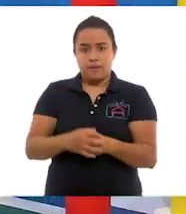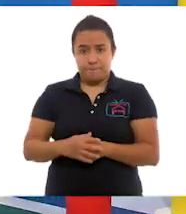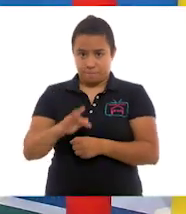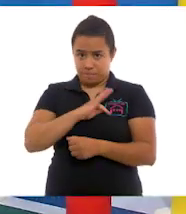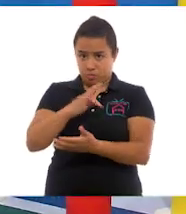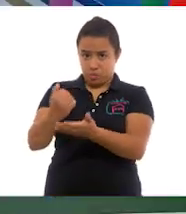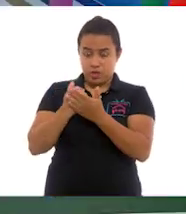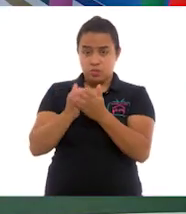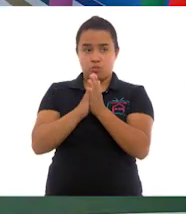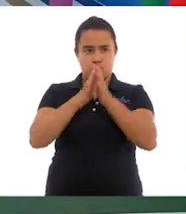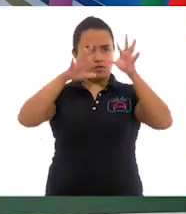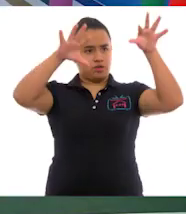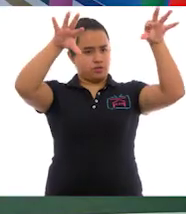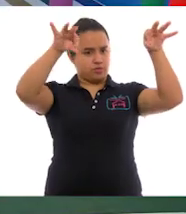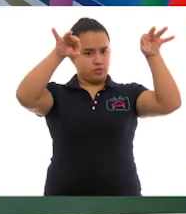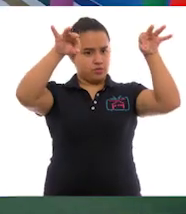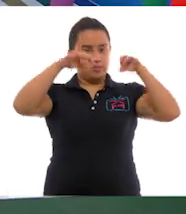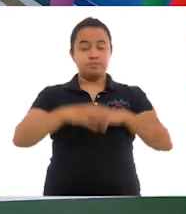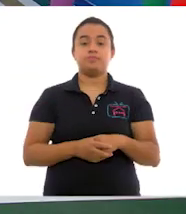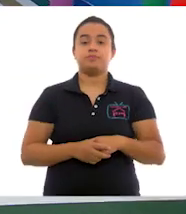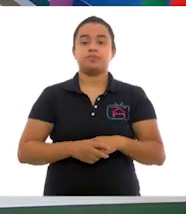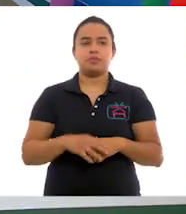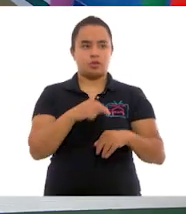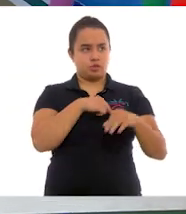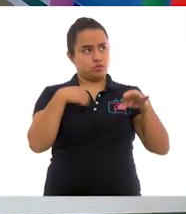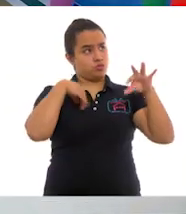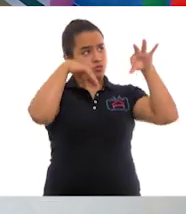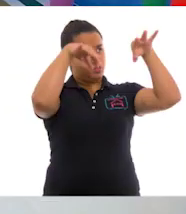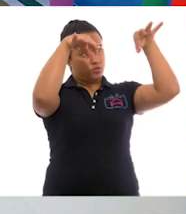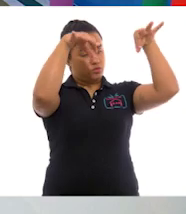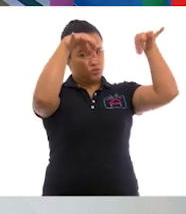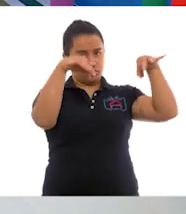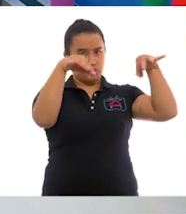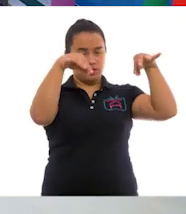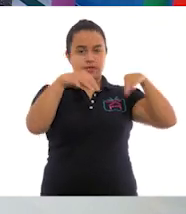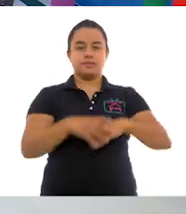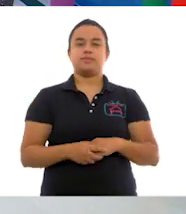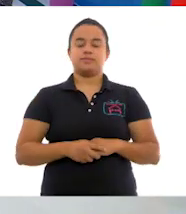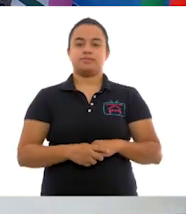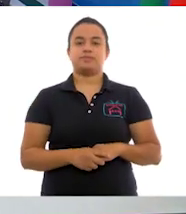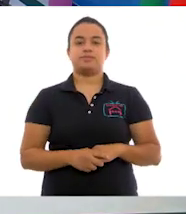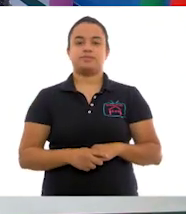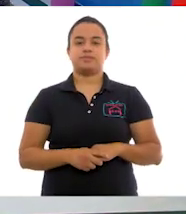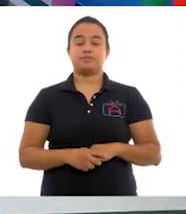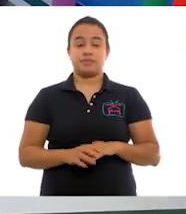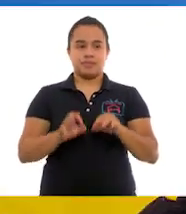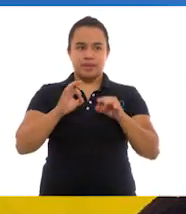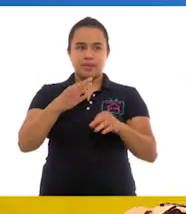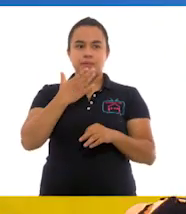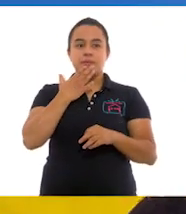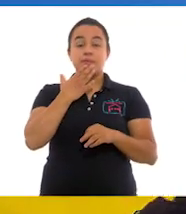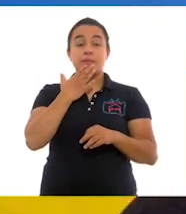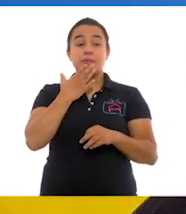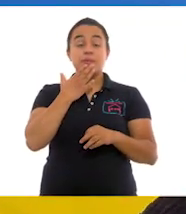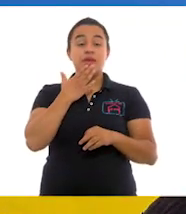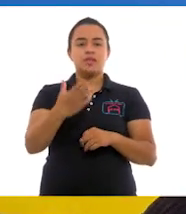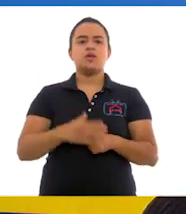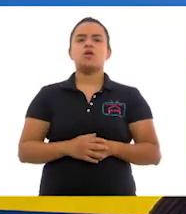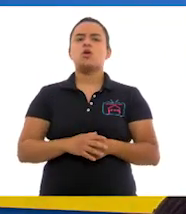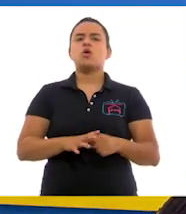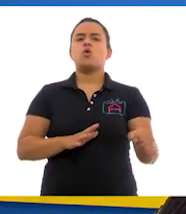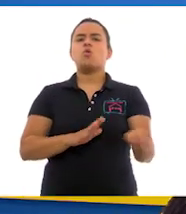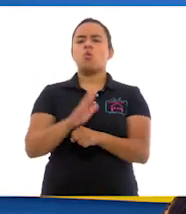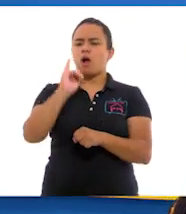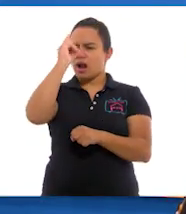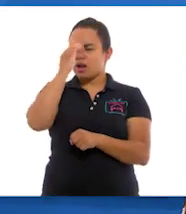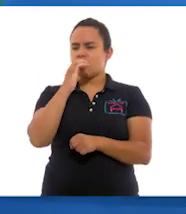Claro que sí, maestra. La vamos a colgar. Y la vamos a colgar. En esa pinzita. Muy bien. Muy bien. ¿Y cuál sería